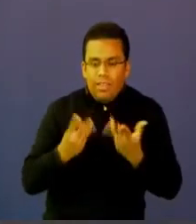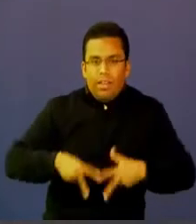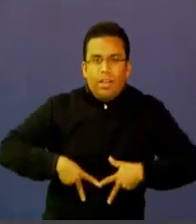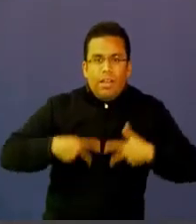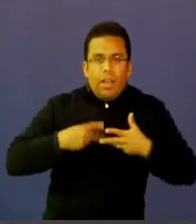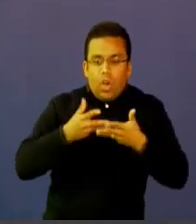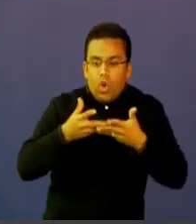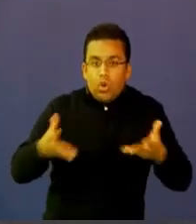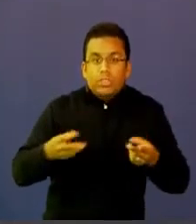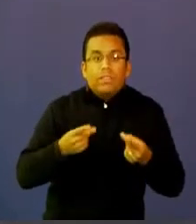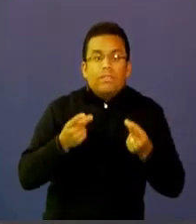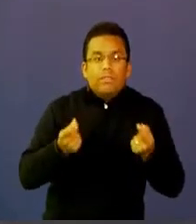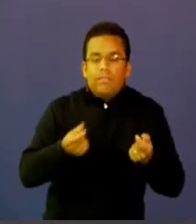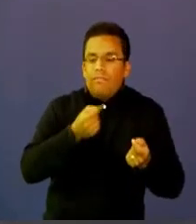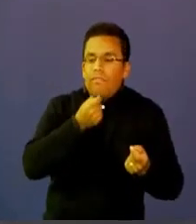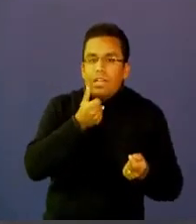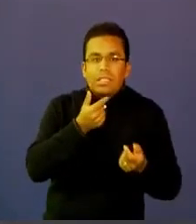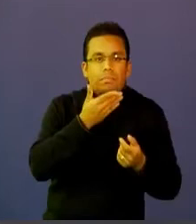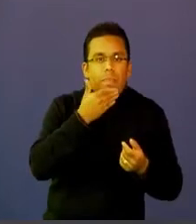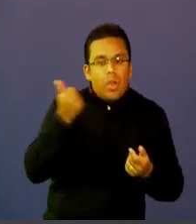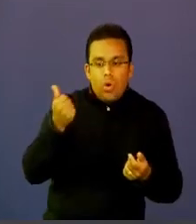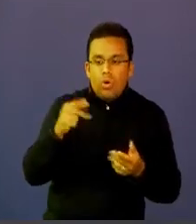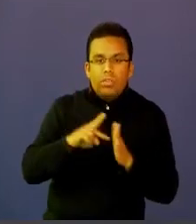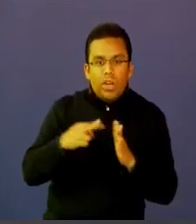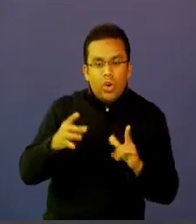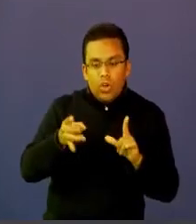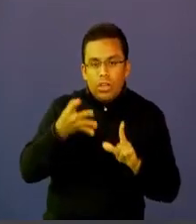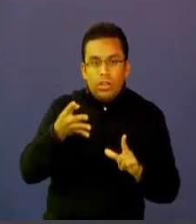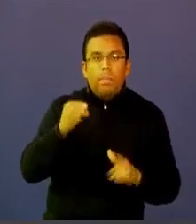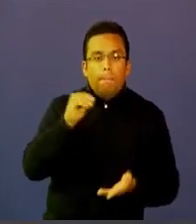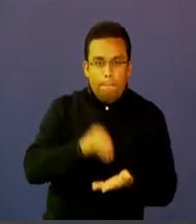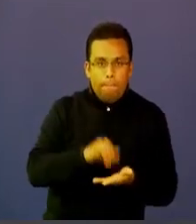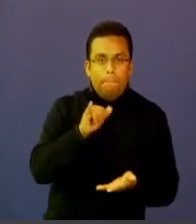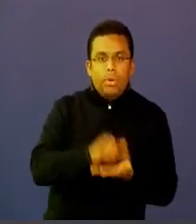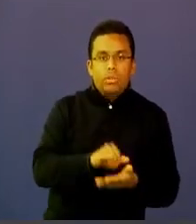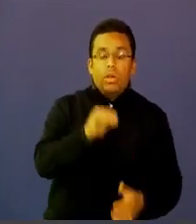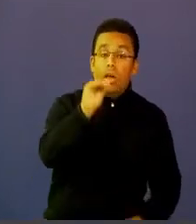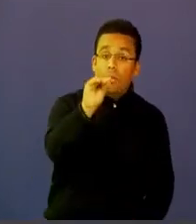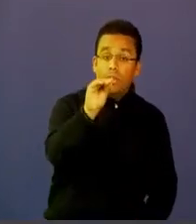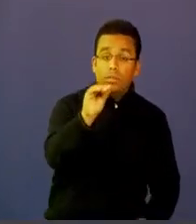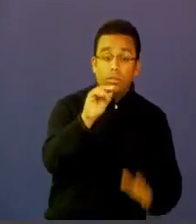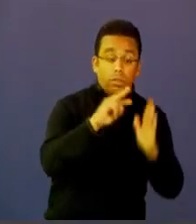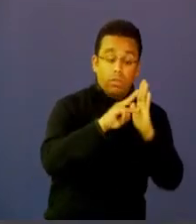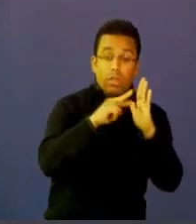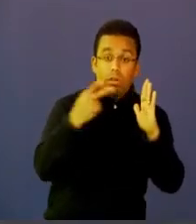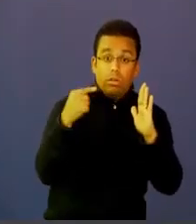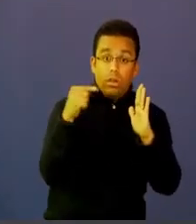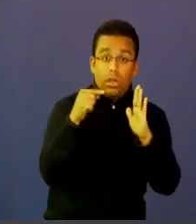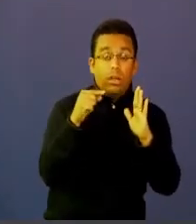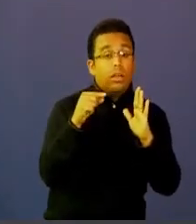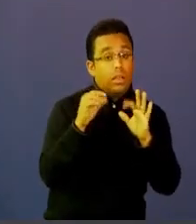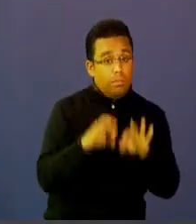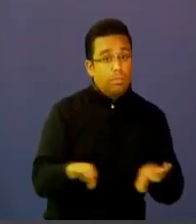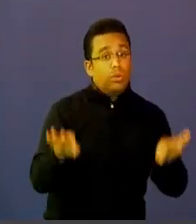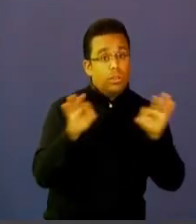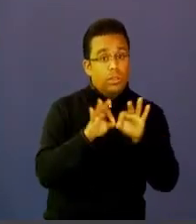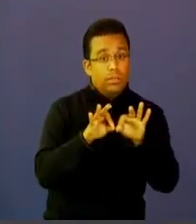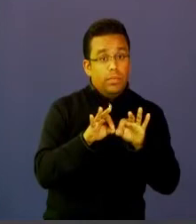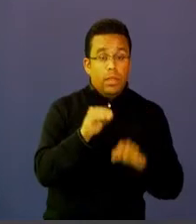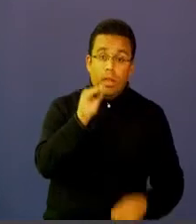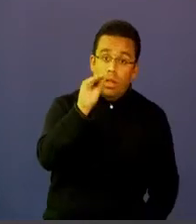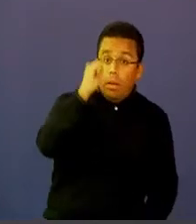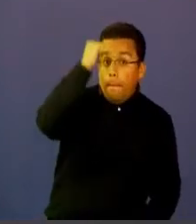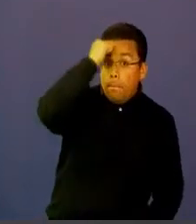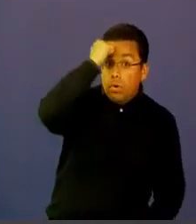mensaje para el profesor del futuro la tecnología es clave y es fundamental un profesor que no